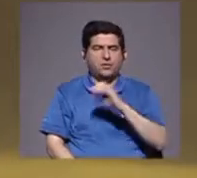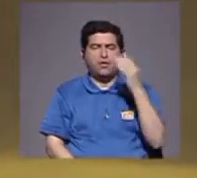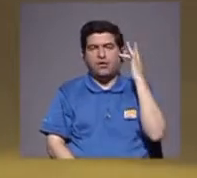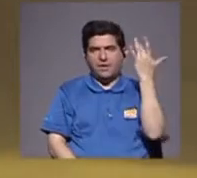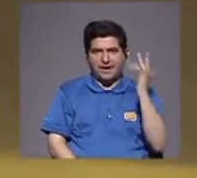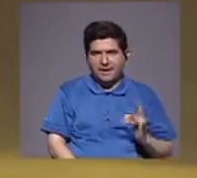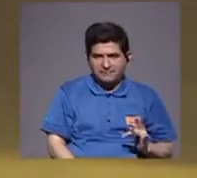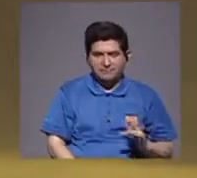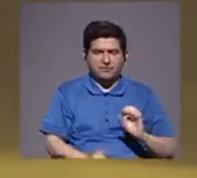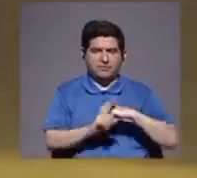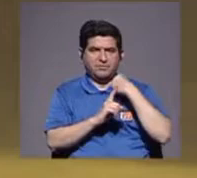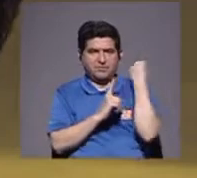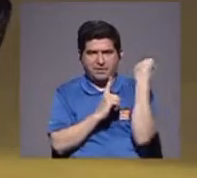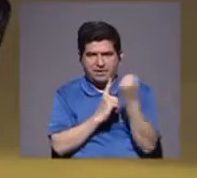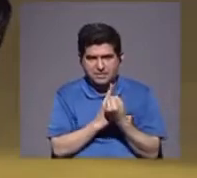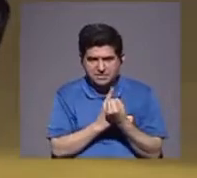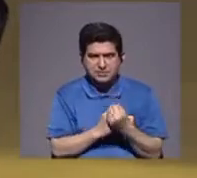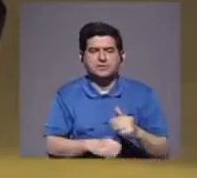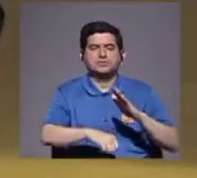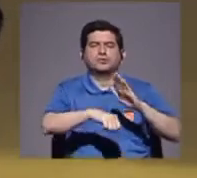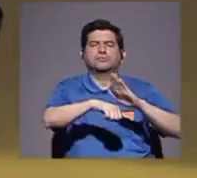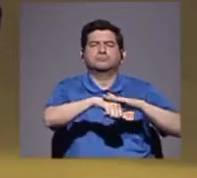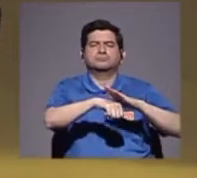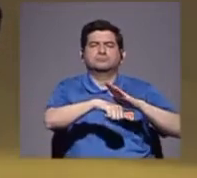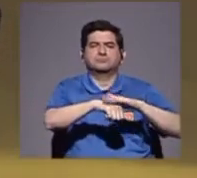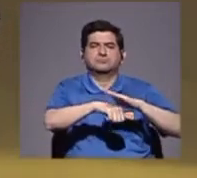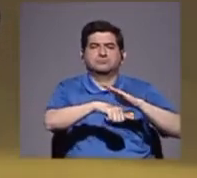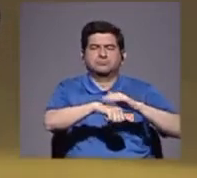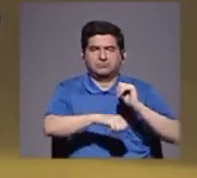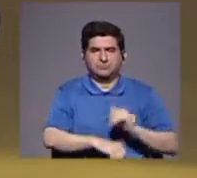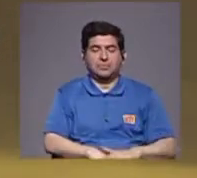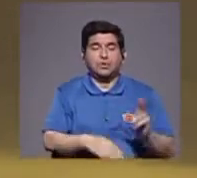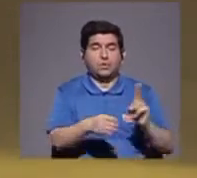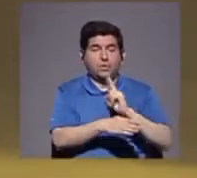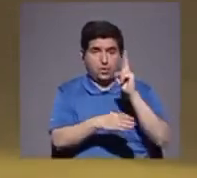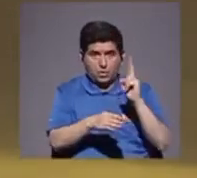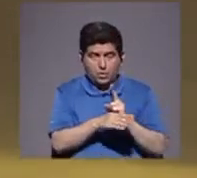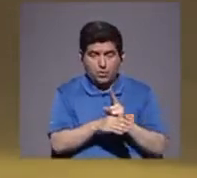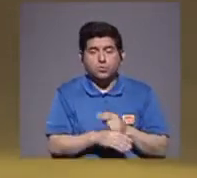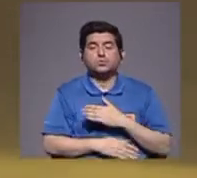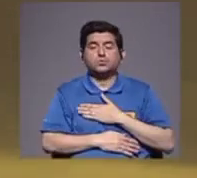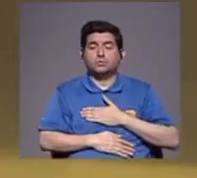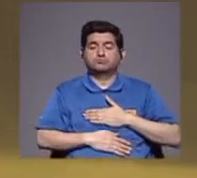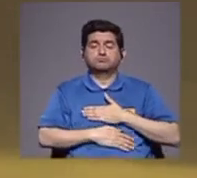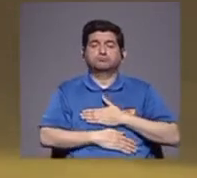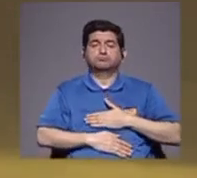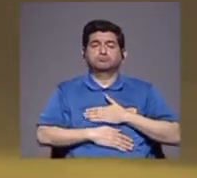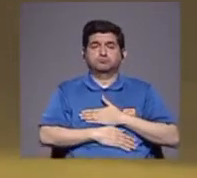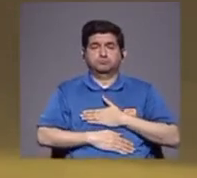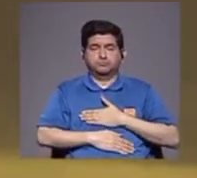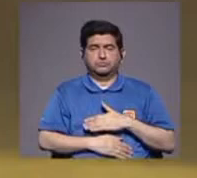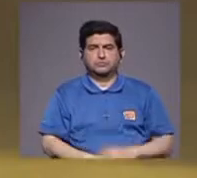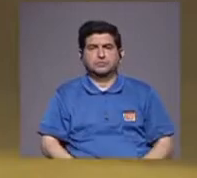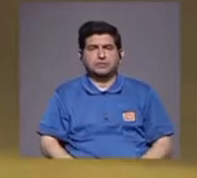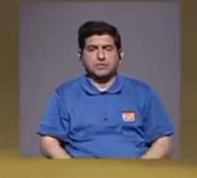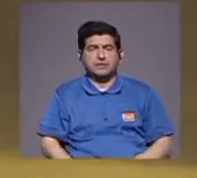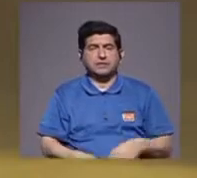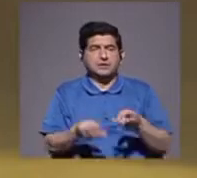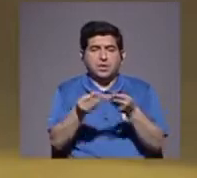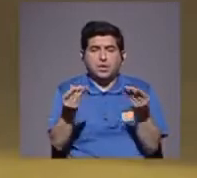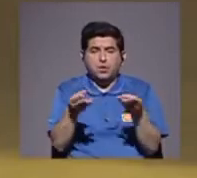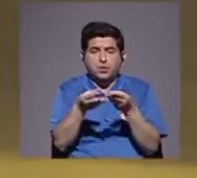es un poco permitir el uso recreacional de los